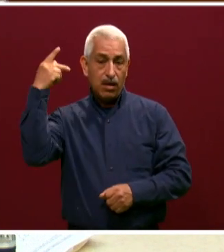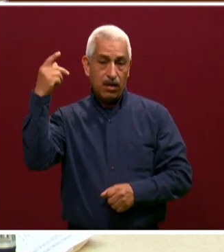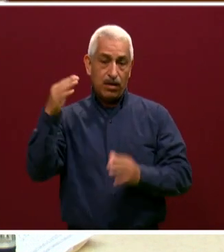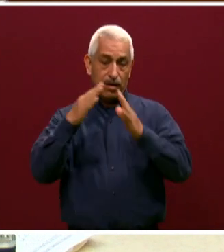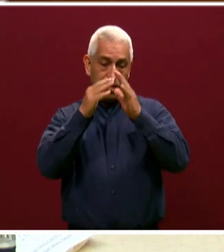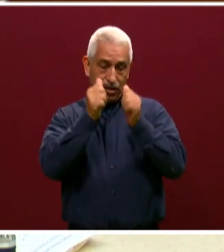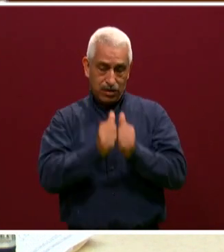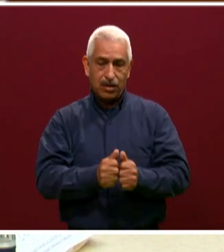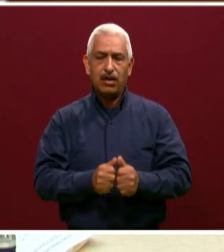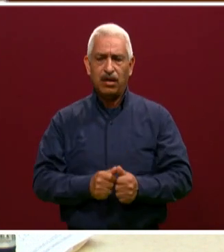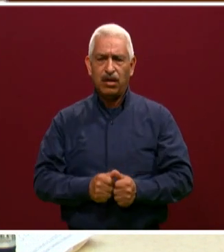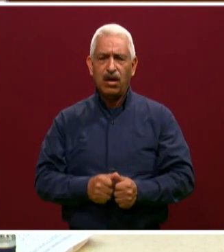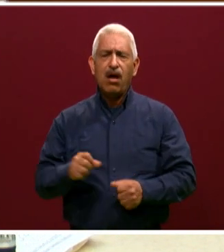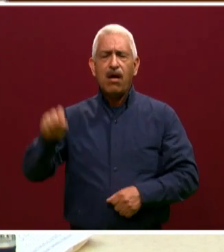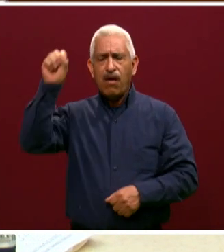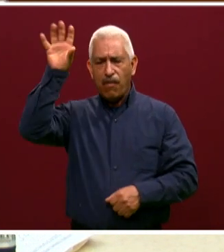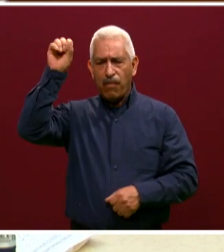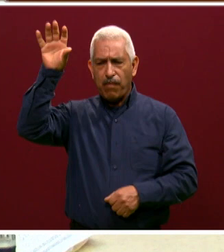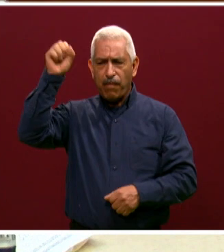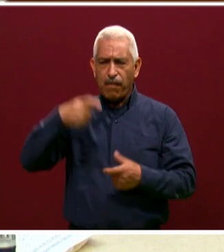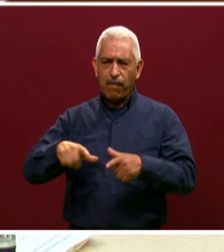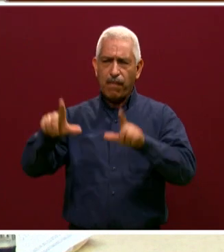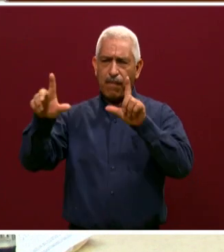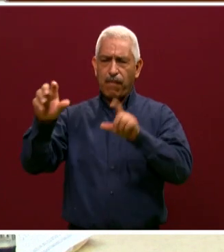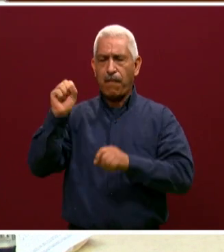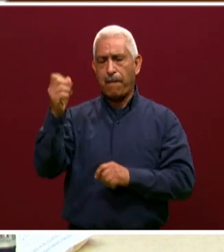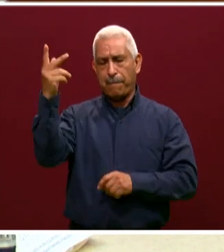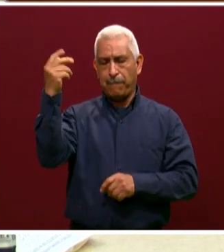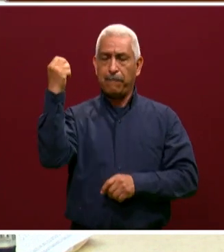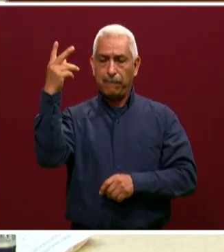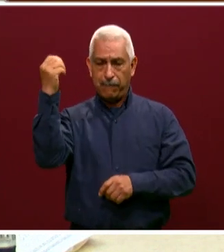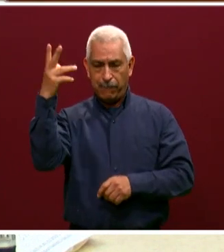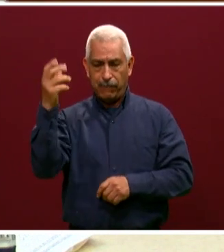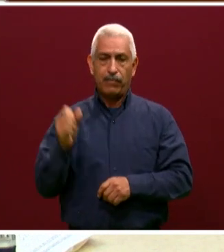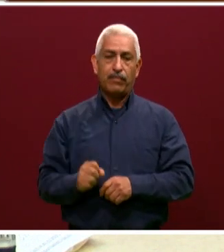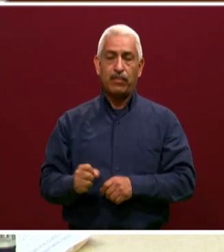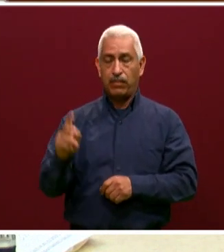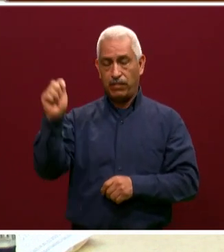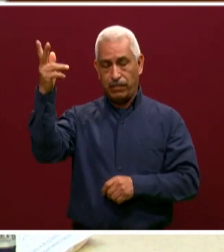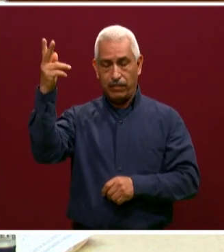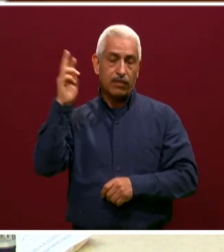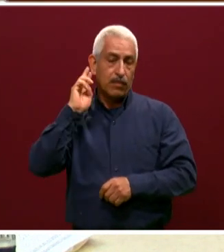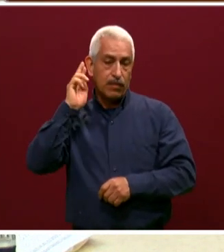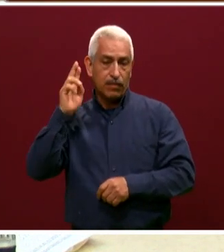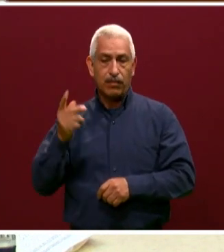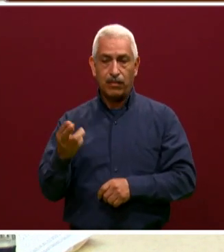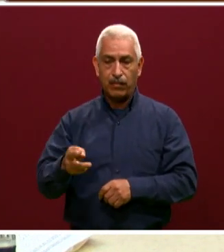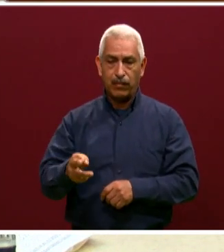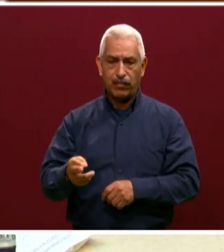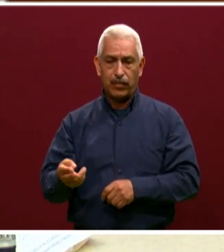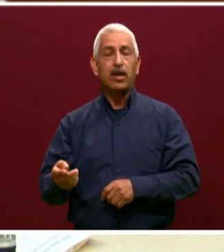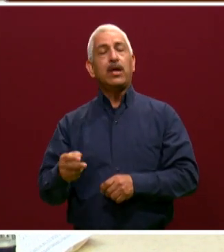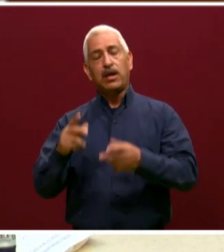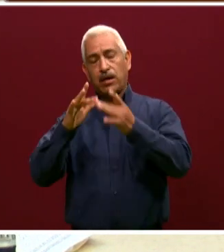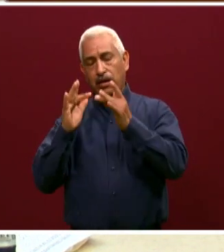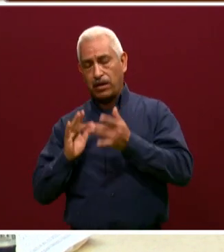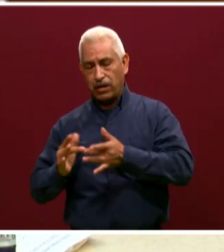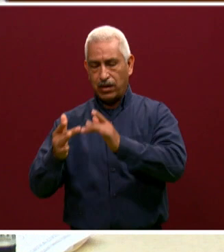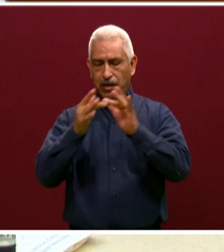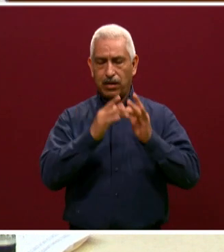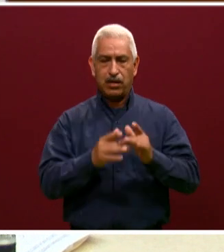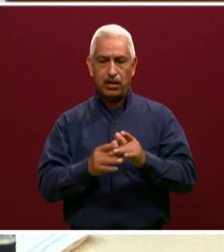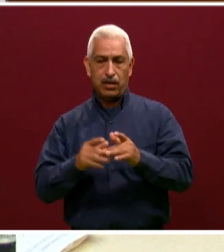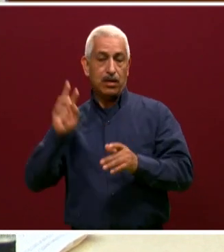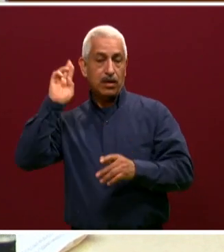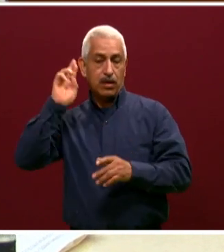transmitiendo totalmente en vivo a través de Z Televisión, de Z Radio y de la Red Estatal de Radiodifusoras, abarcando